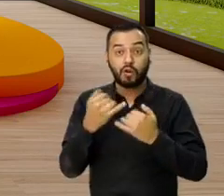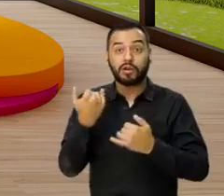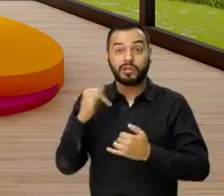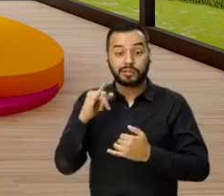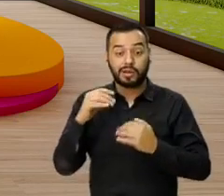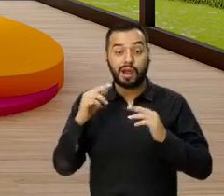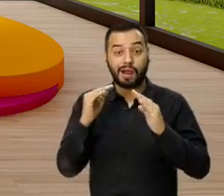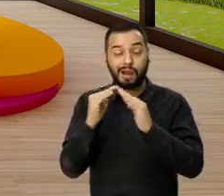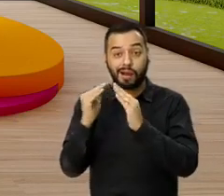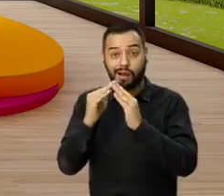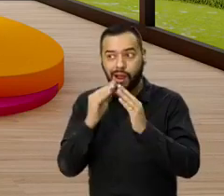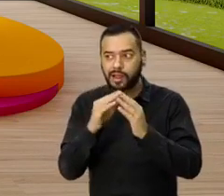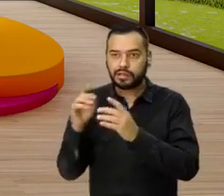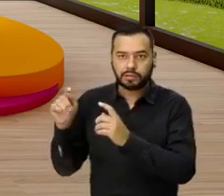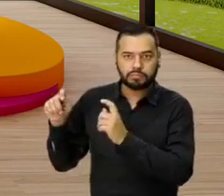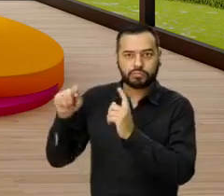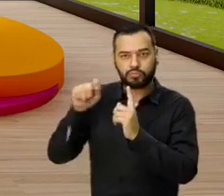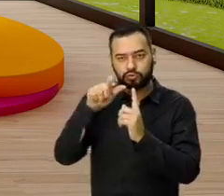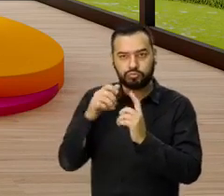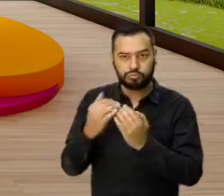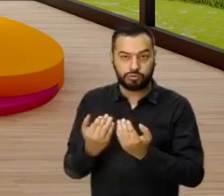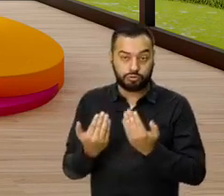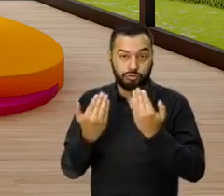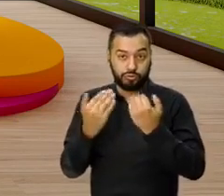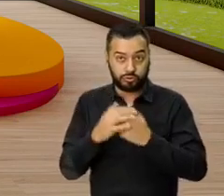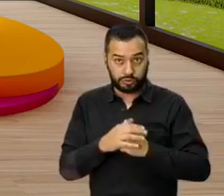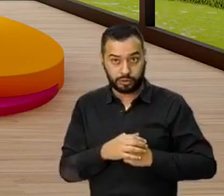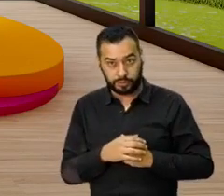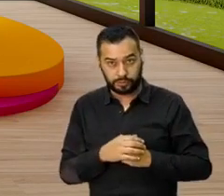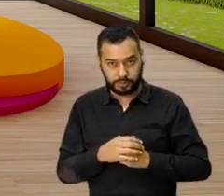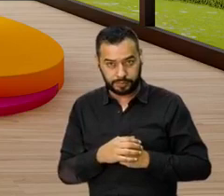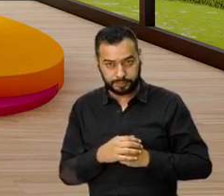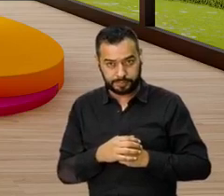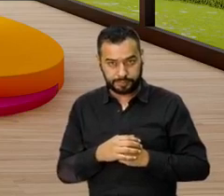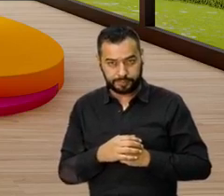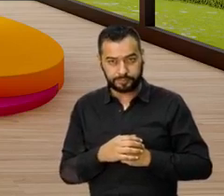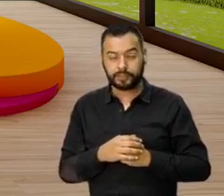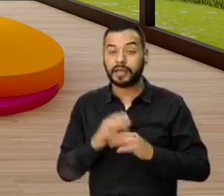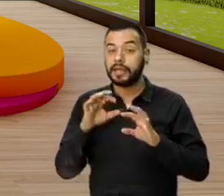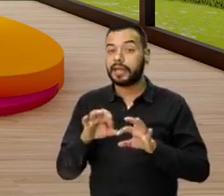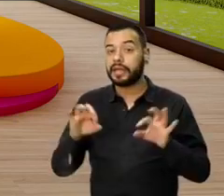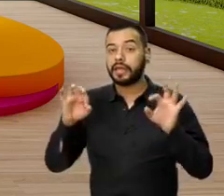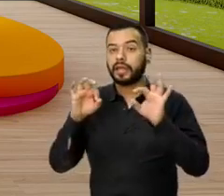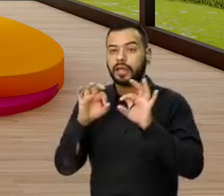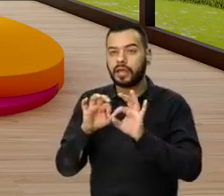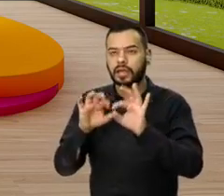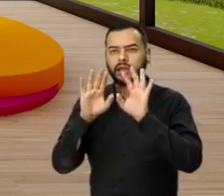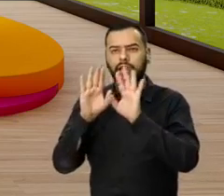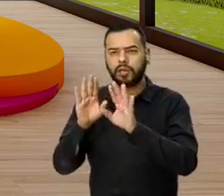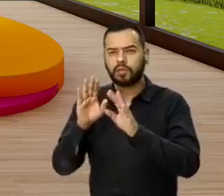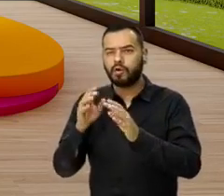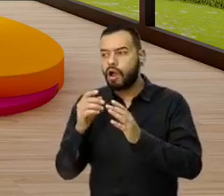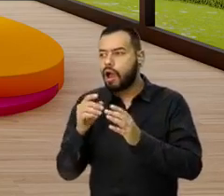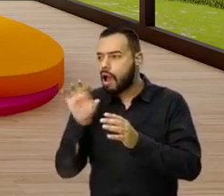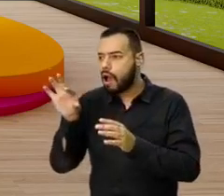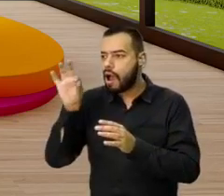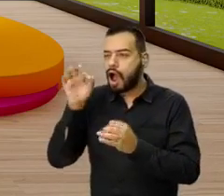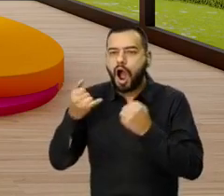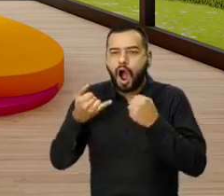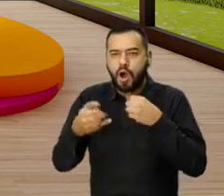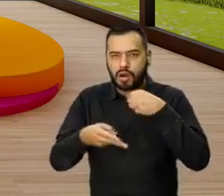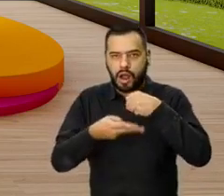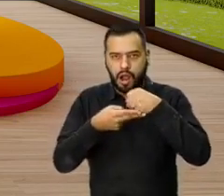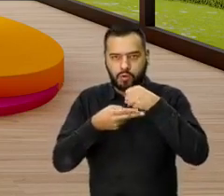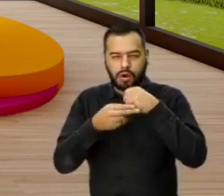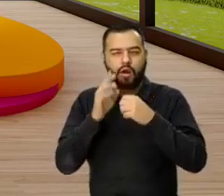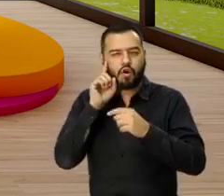propia vivienda y puede aplicar al subsidio. Y empieza a ahorrar en un momento dado. Lo importante es que elija en este momento empezar a ahorrar para la